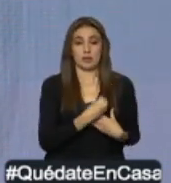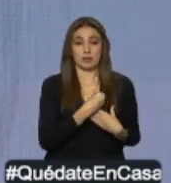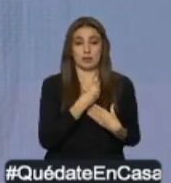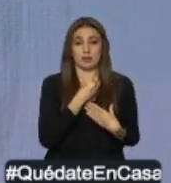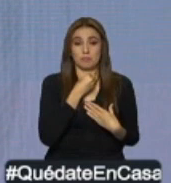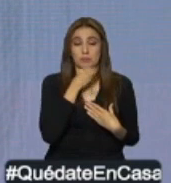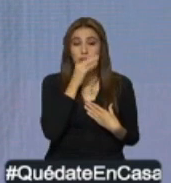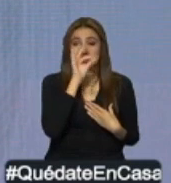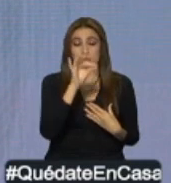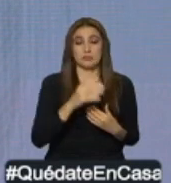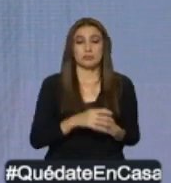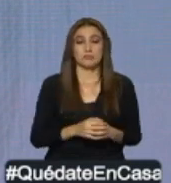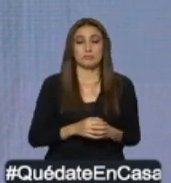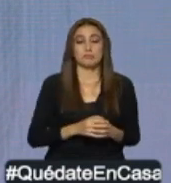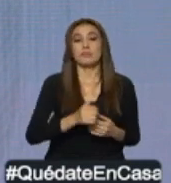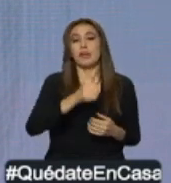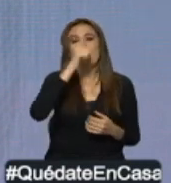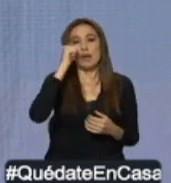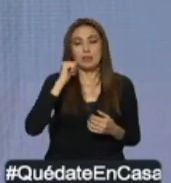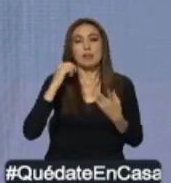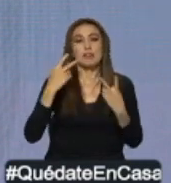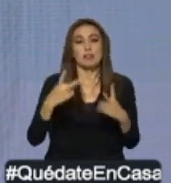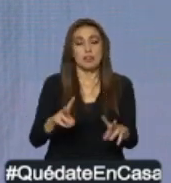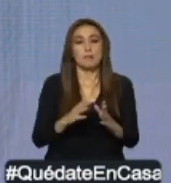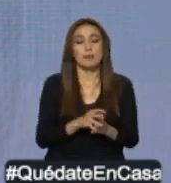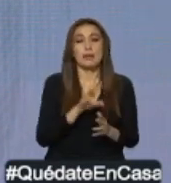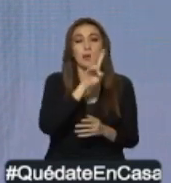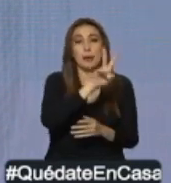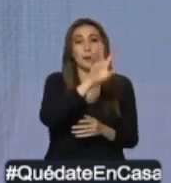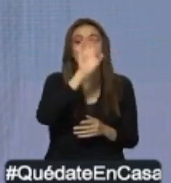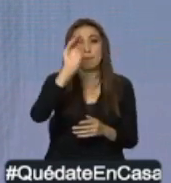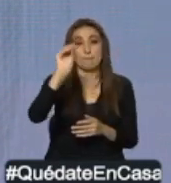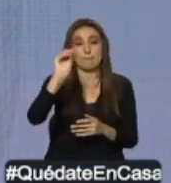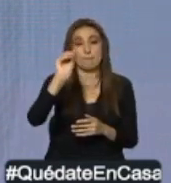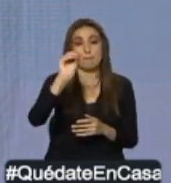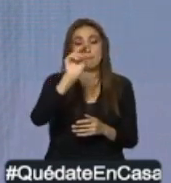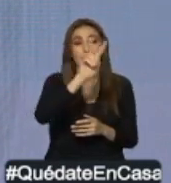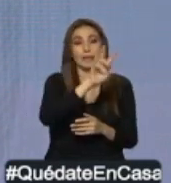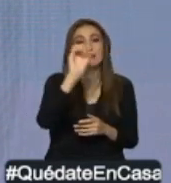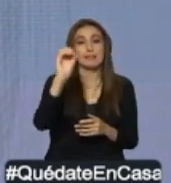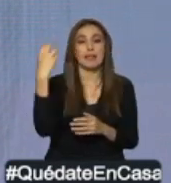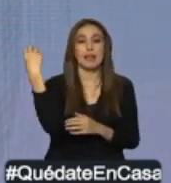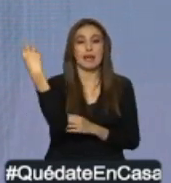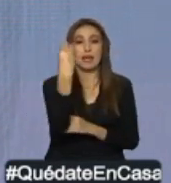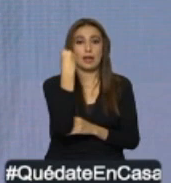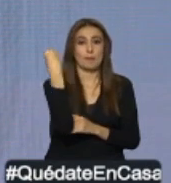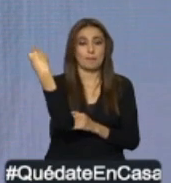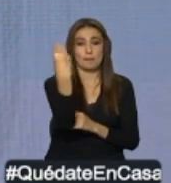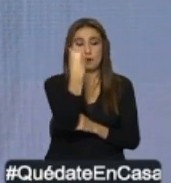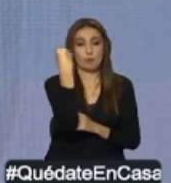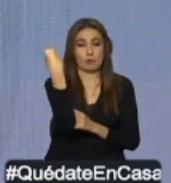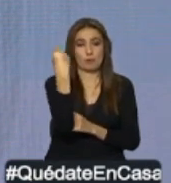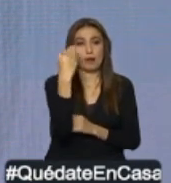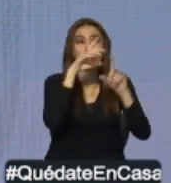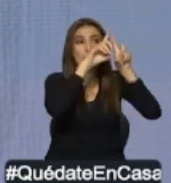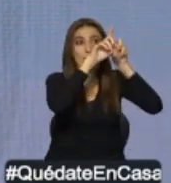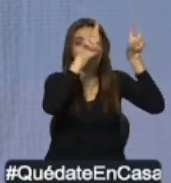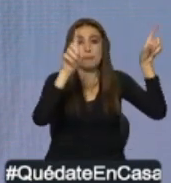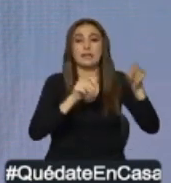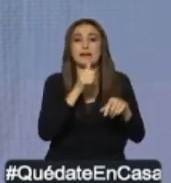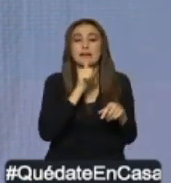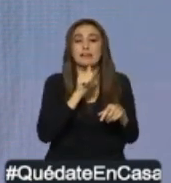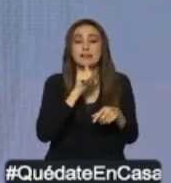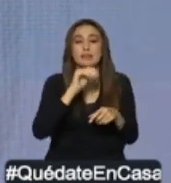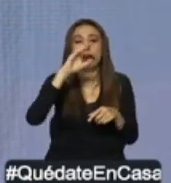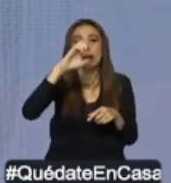Ayer también se recibió una donación de 20 ambulancias marca Volkswagen del grupo El Juri, totalmente equipadas